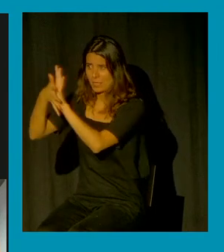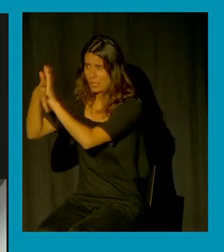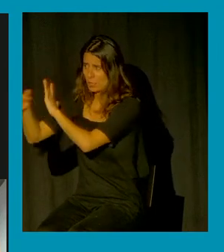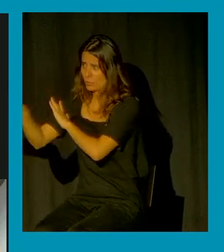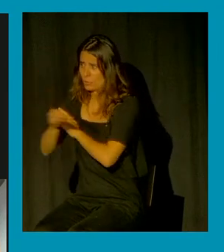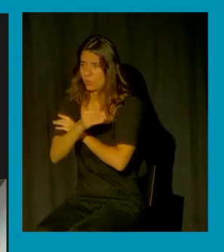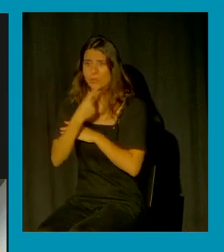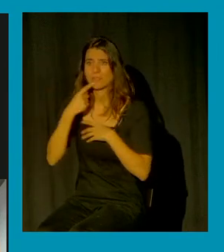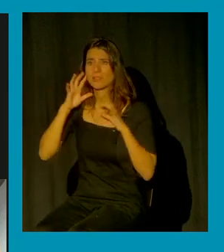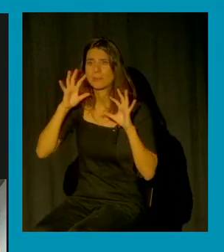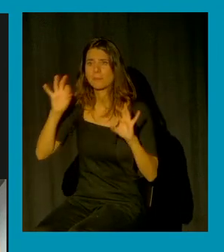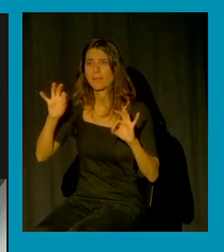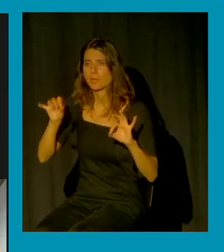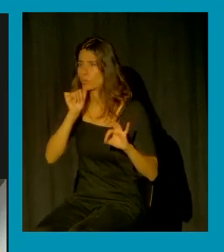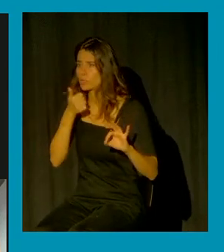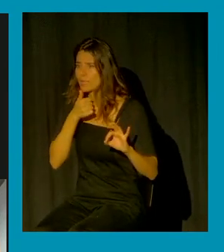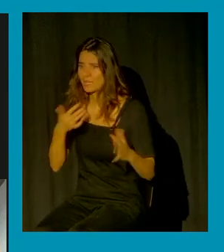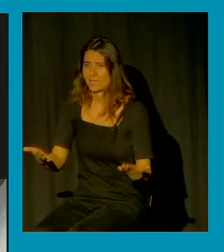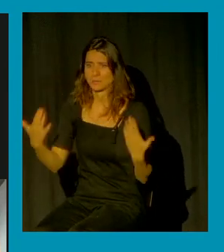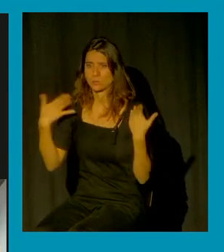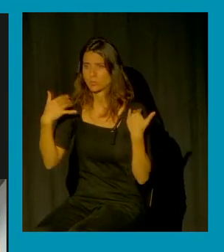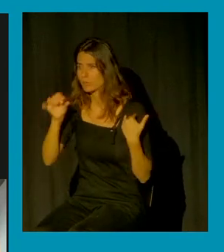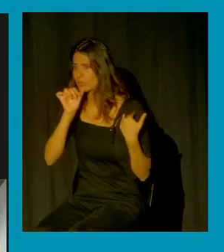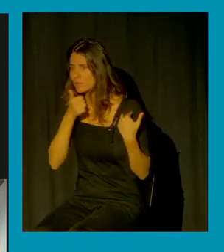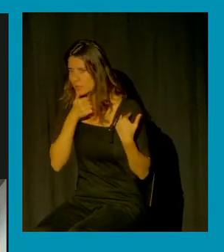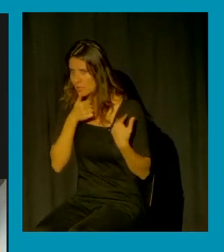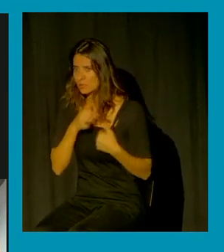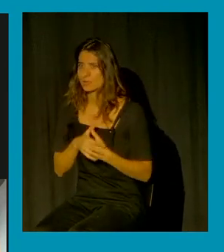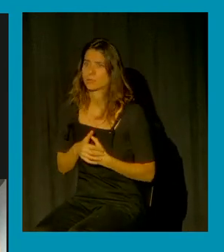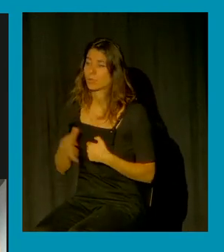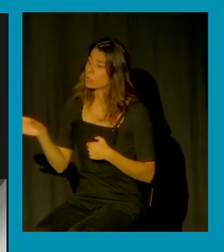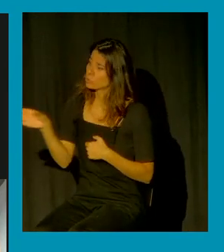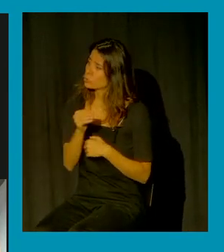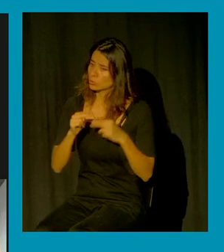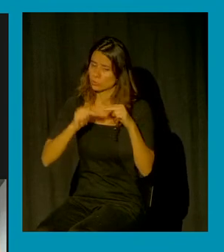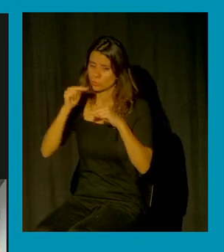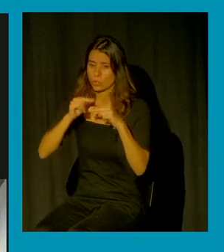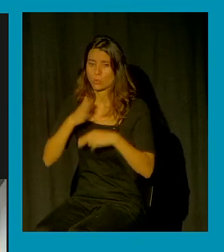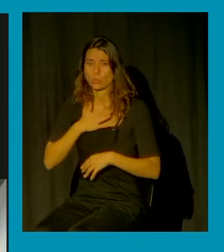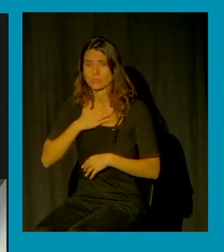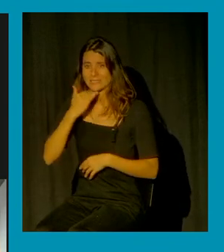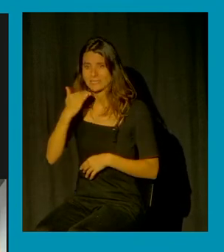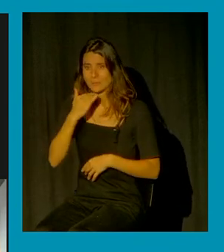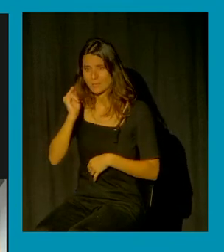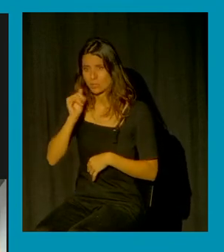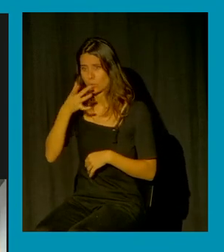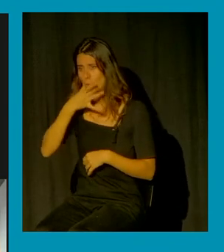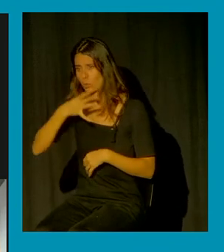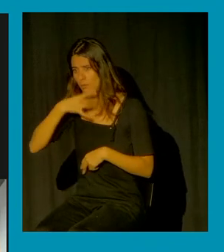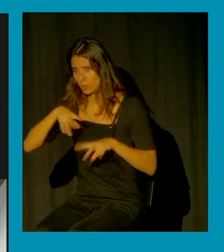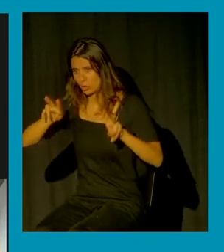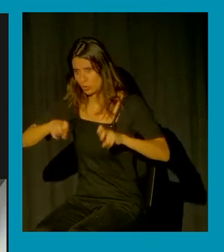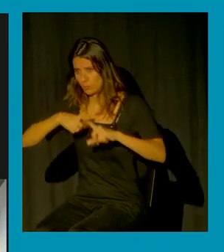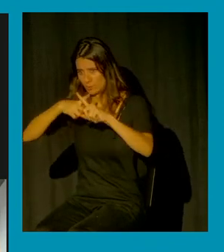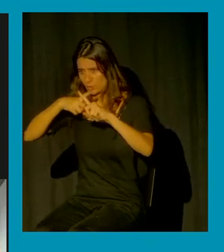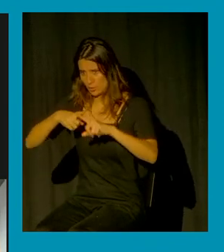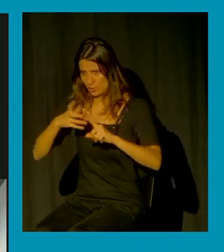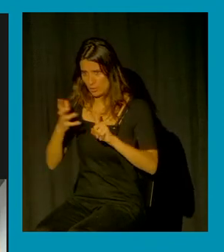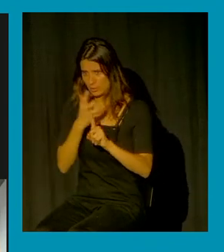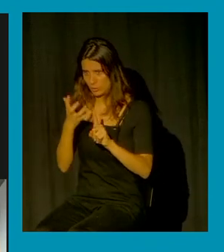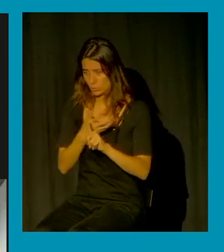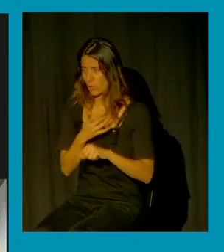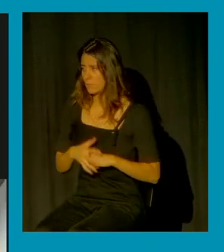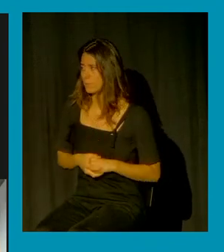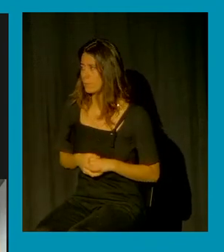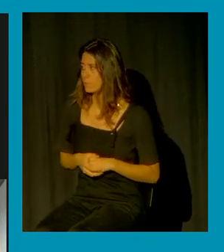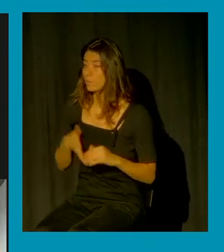sexual están construyendo nuestros saberes y nuestros conocimientos sobre violencia sexual ¿no? por